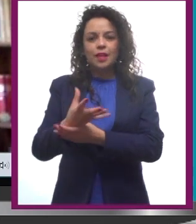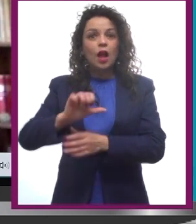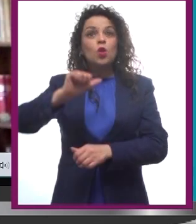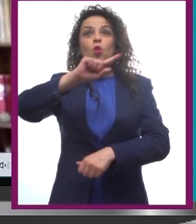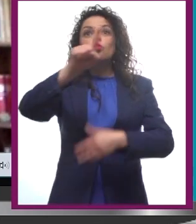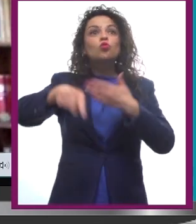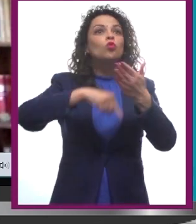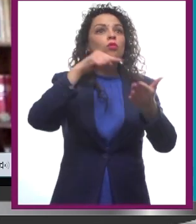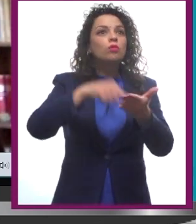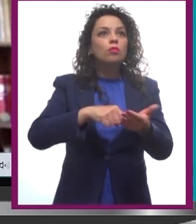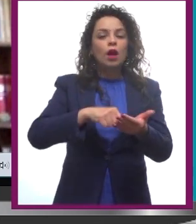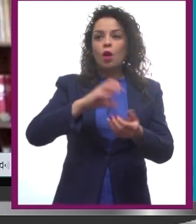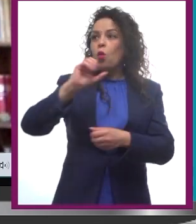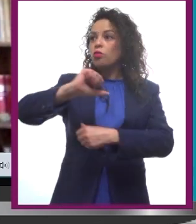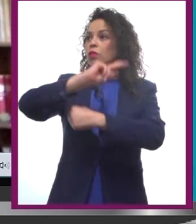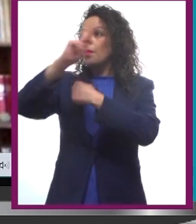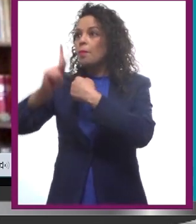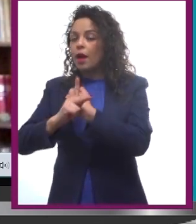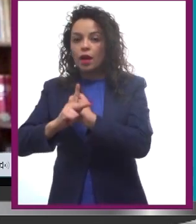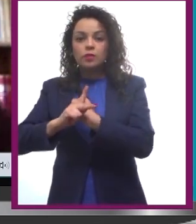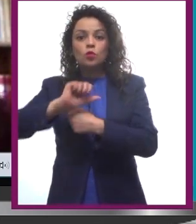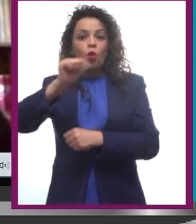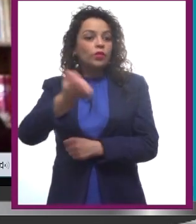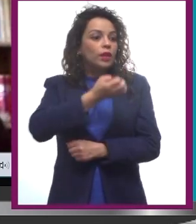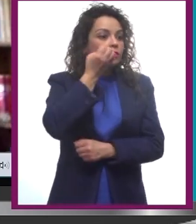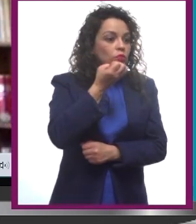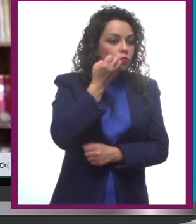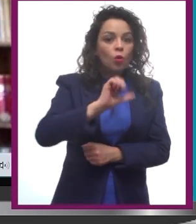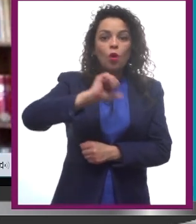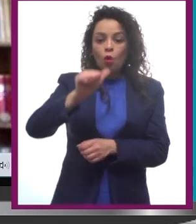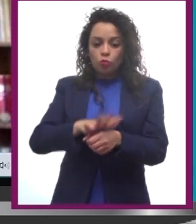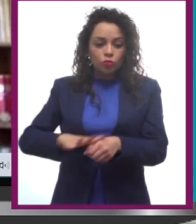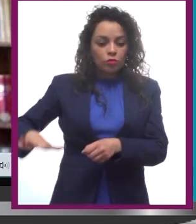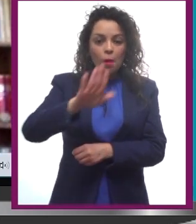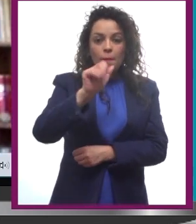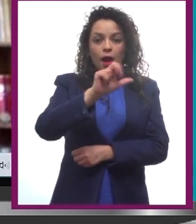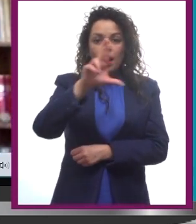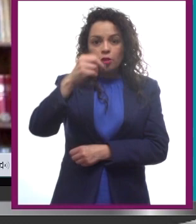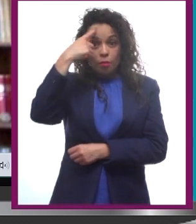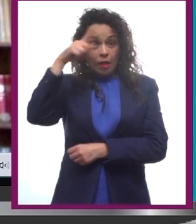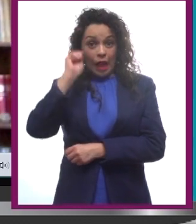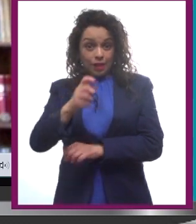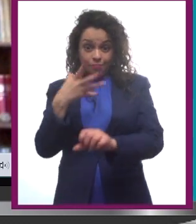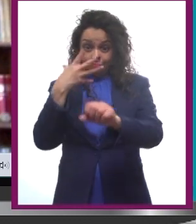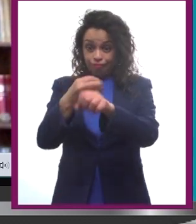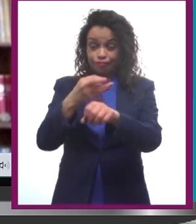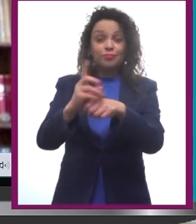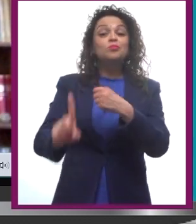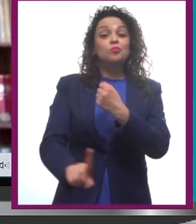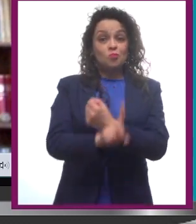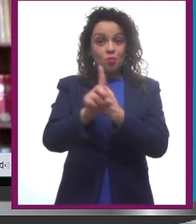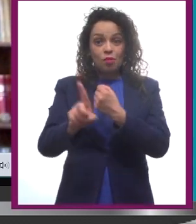barrio, a otra escuela, y entonces tienes que resolver problemas, te ves obligado, ya no, el héroe